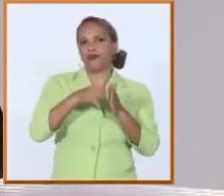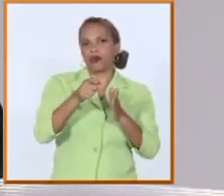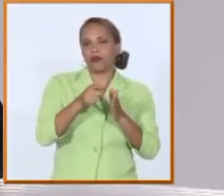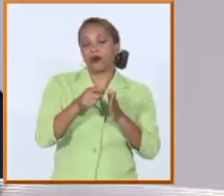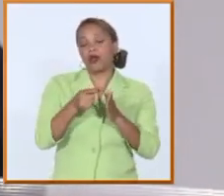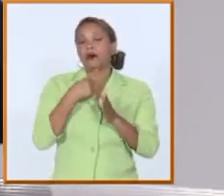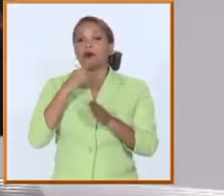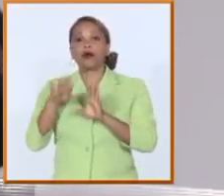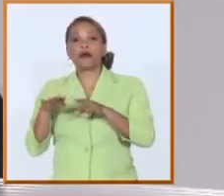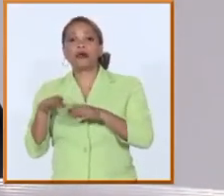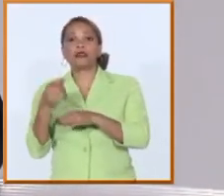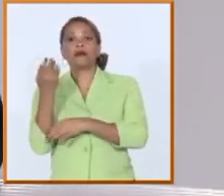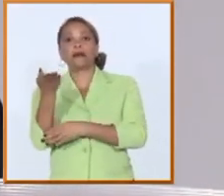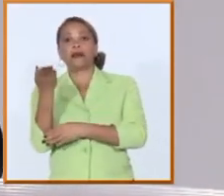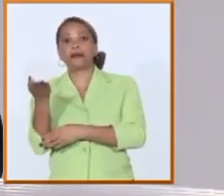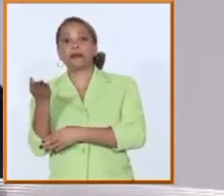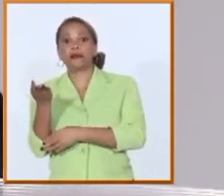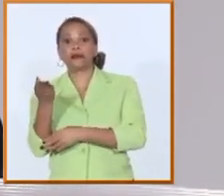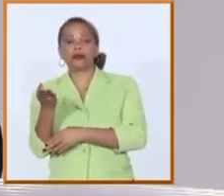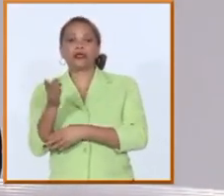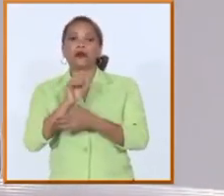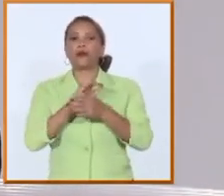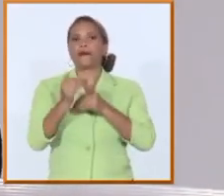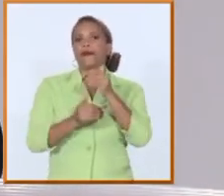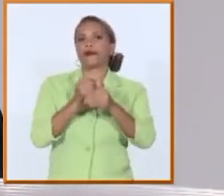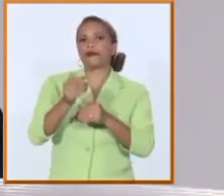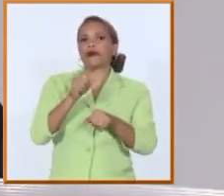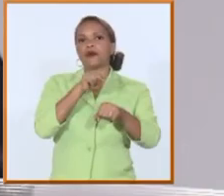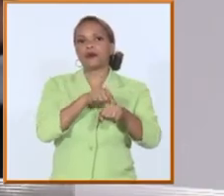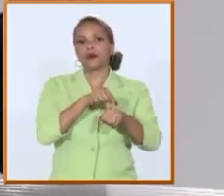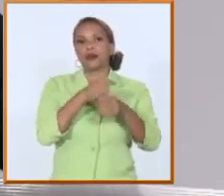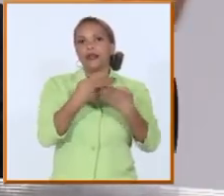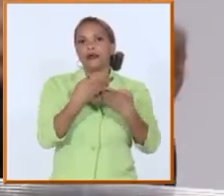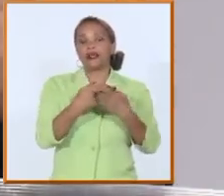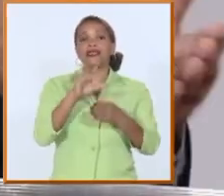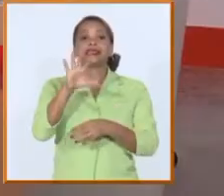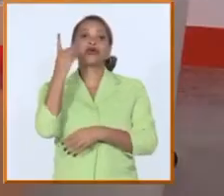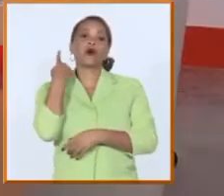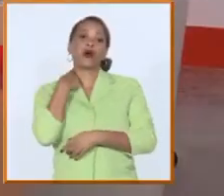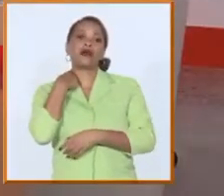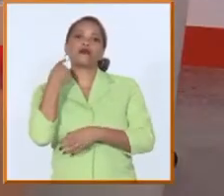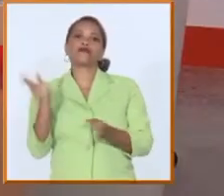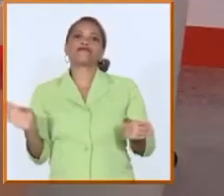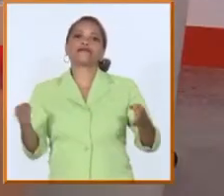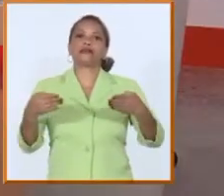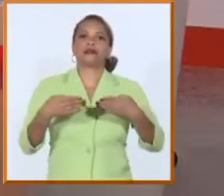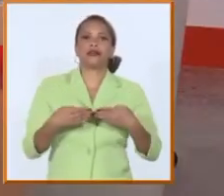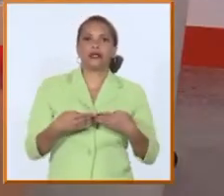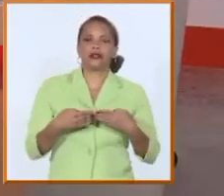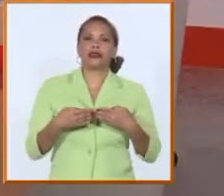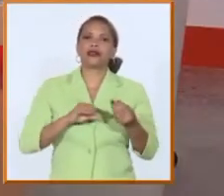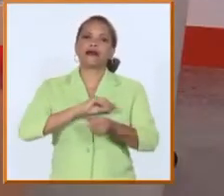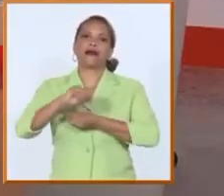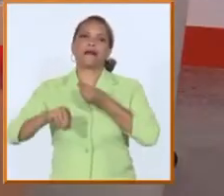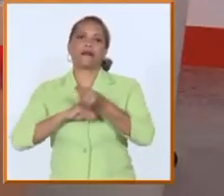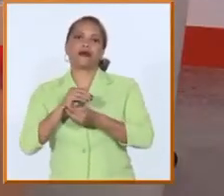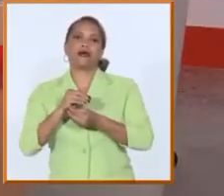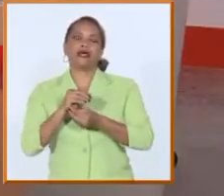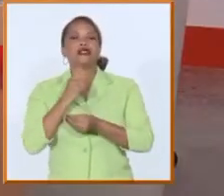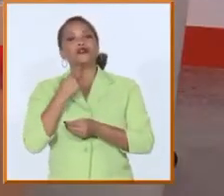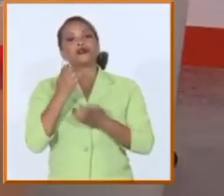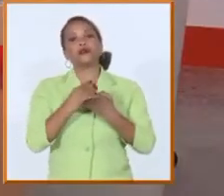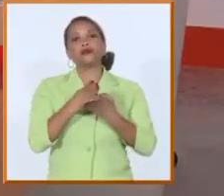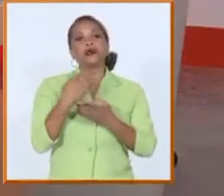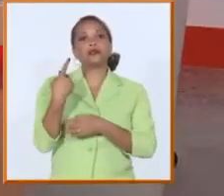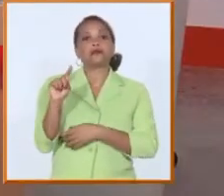un momento con un grupo de retos y proyecciones en esa entidad y en 5 años o 4 años eso cambia y entonces nos permite